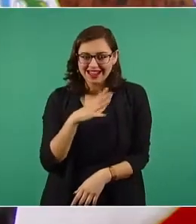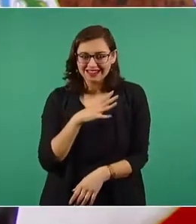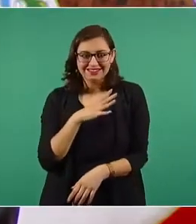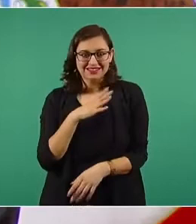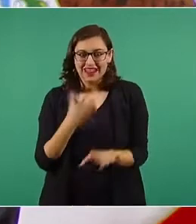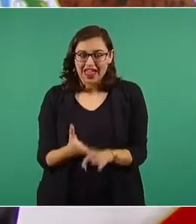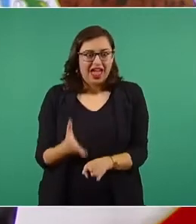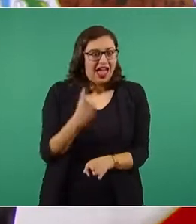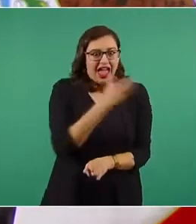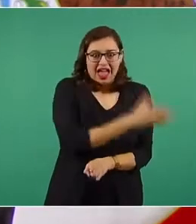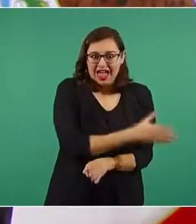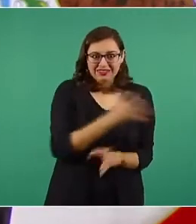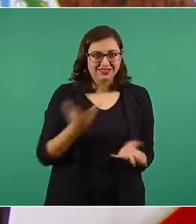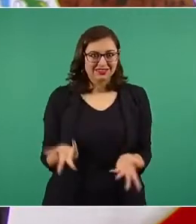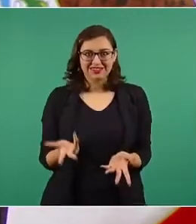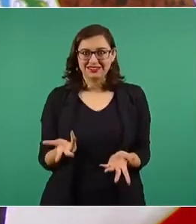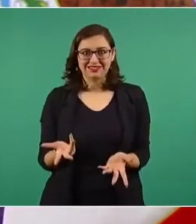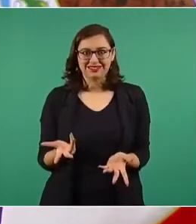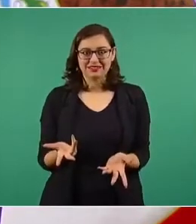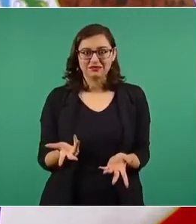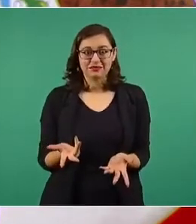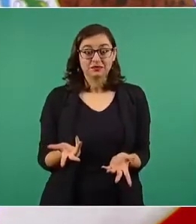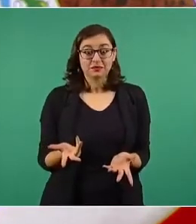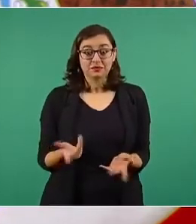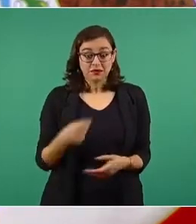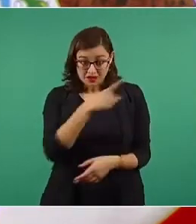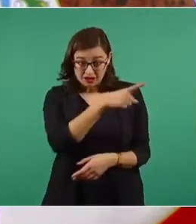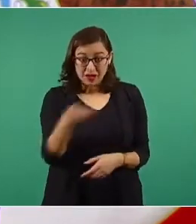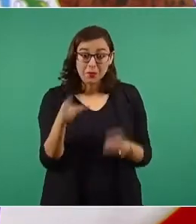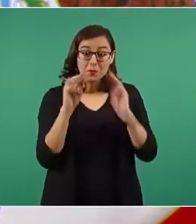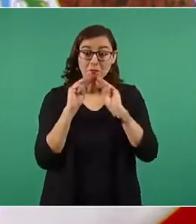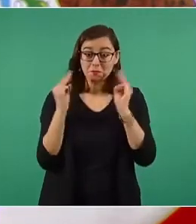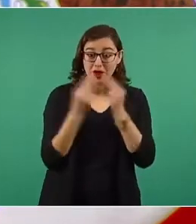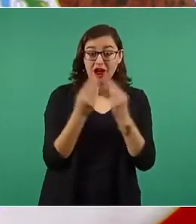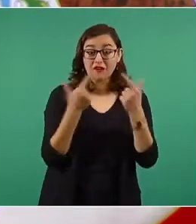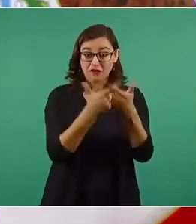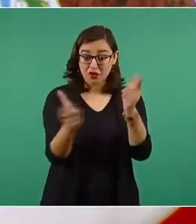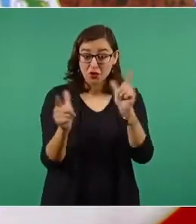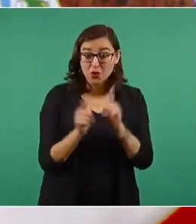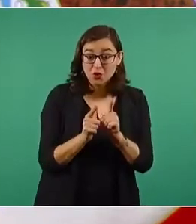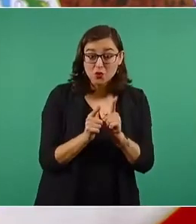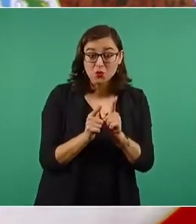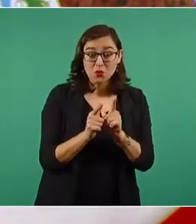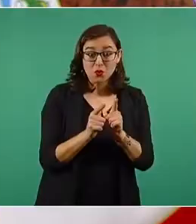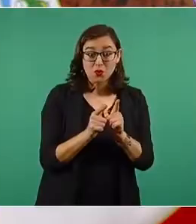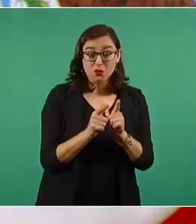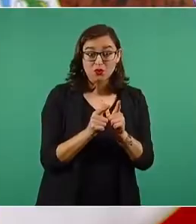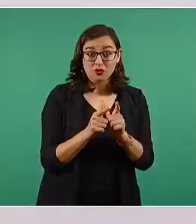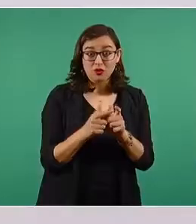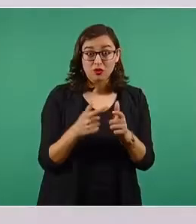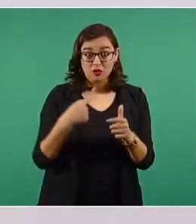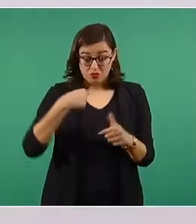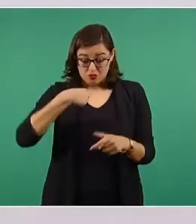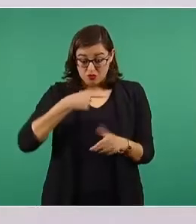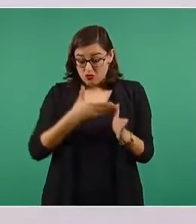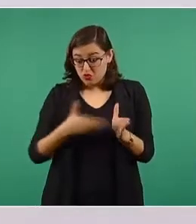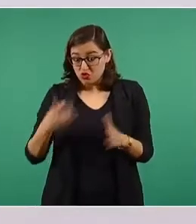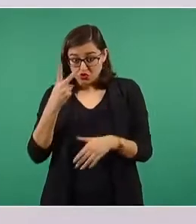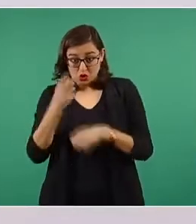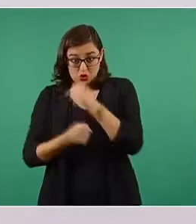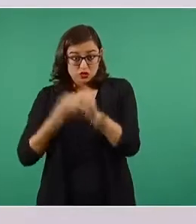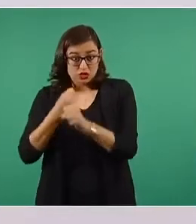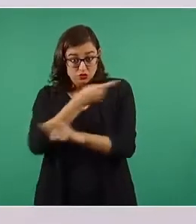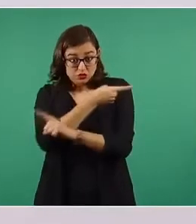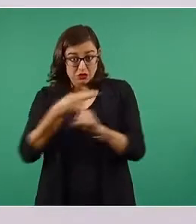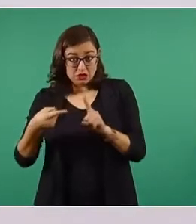No creo que se hayan creado nuevos grupos en estos dos años